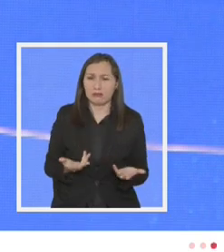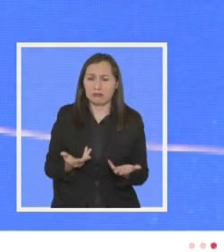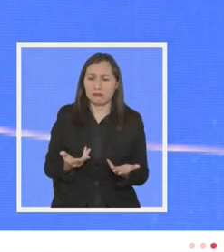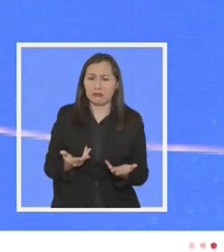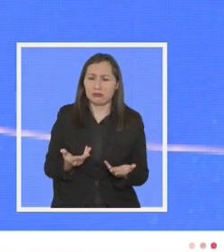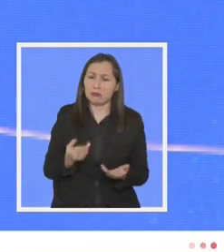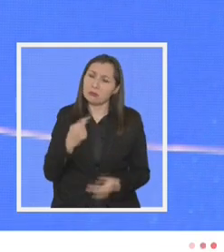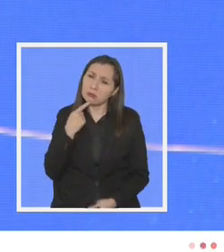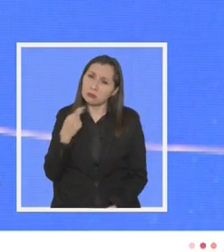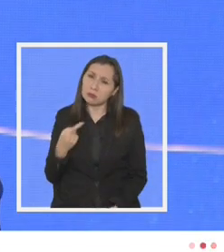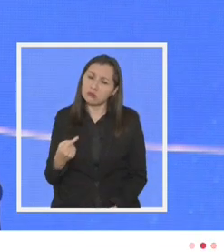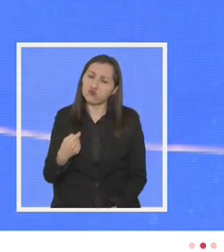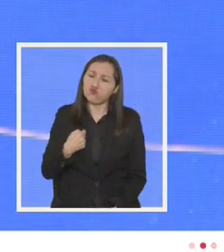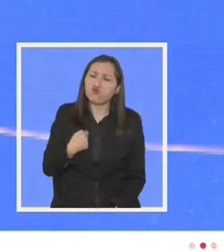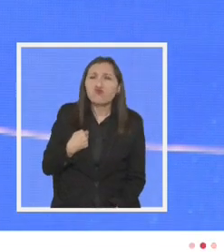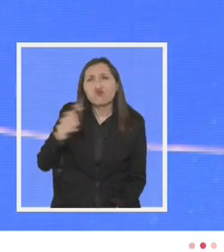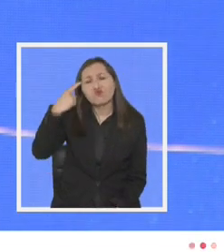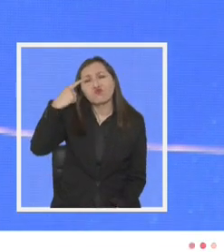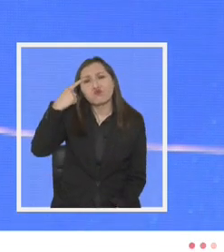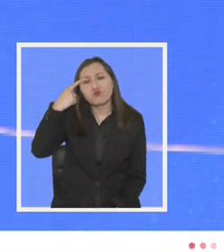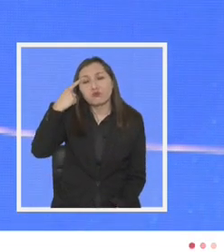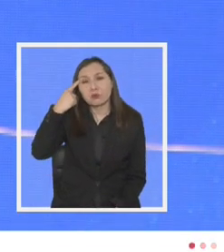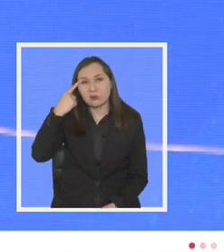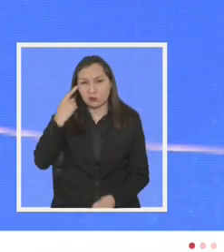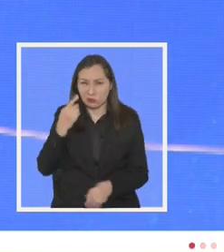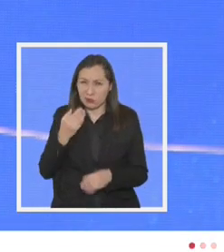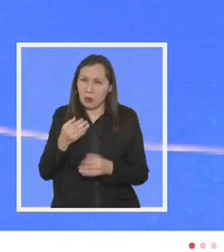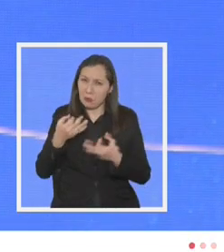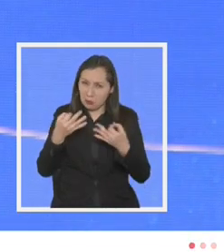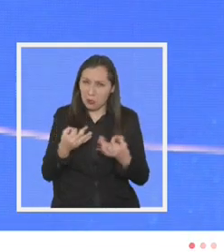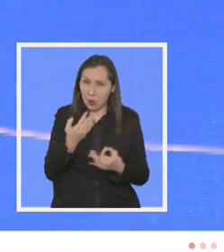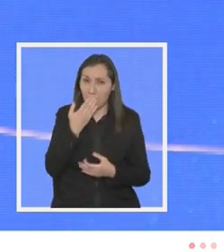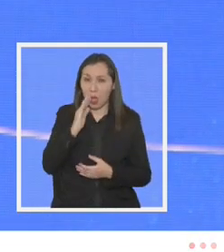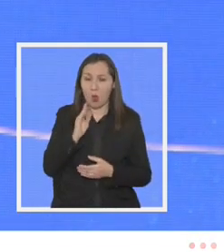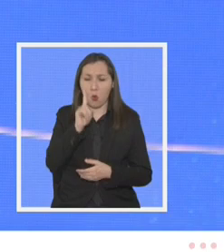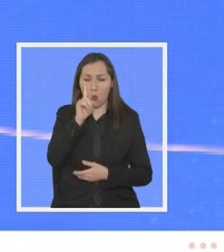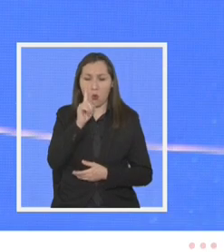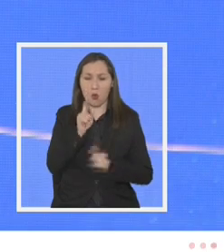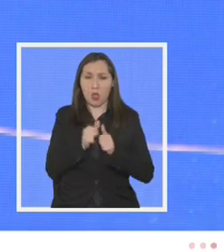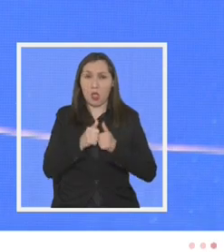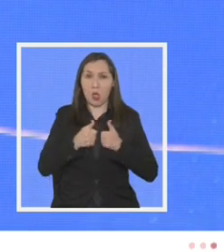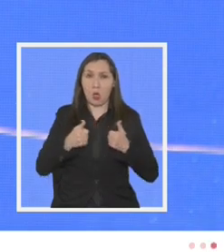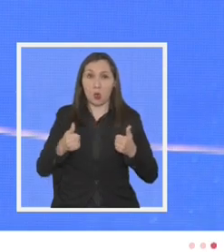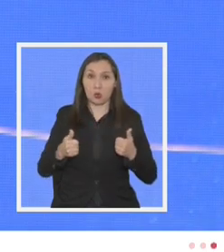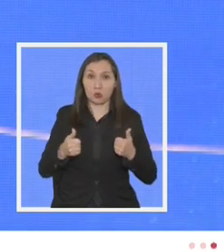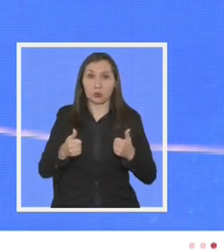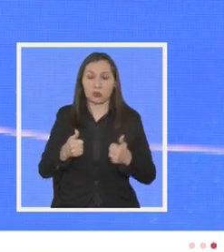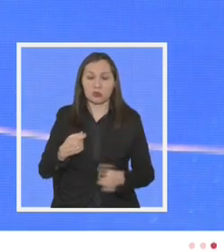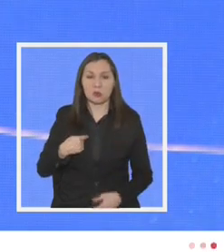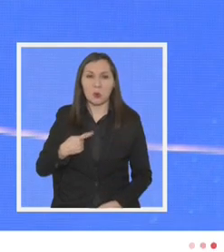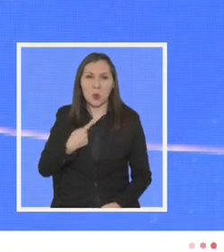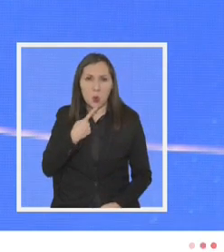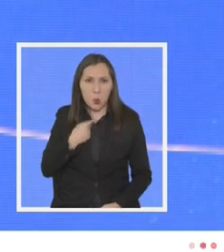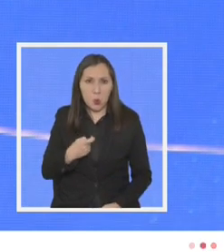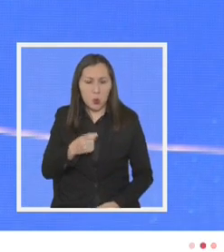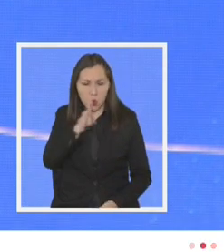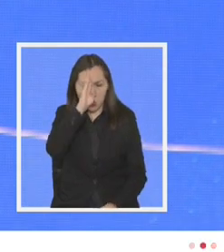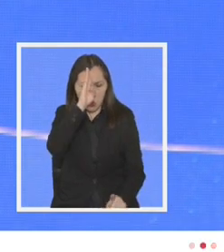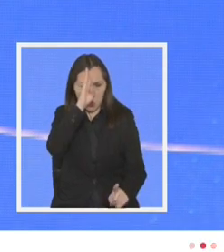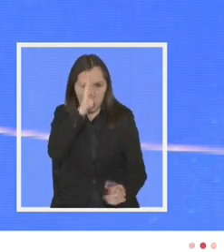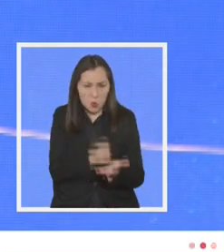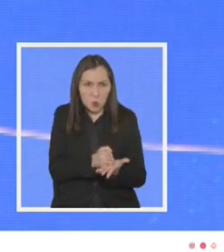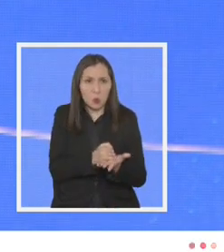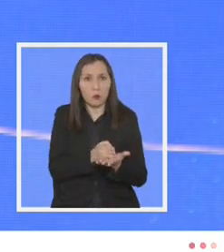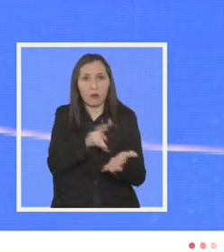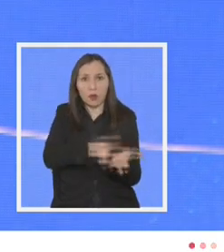¿Acaso, me pregunto, tendría más credibilidad una autoridad que envista tozudamente contra